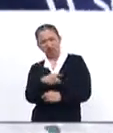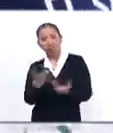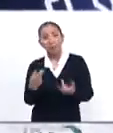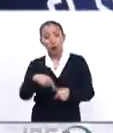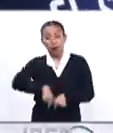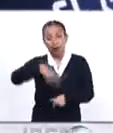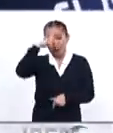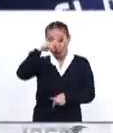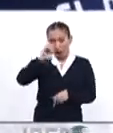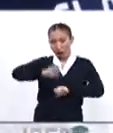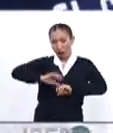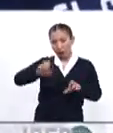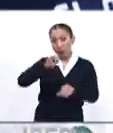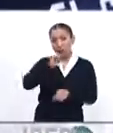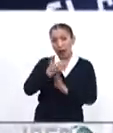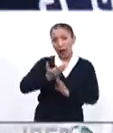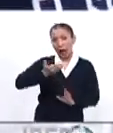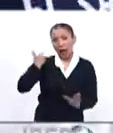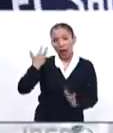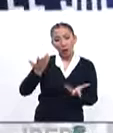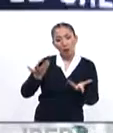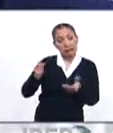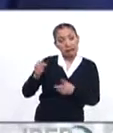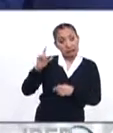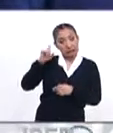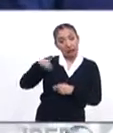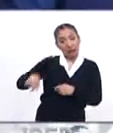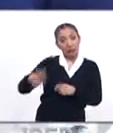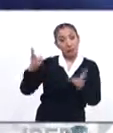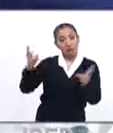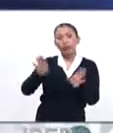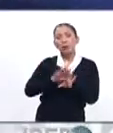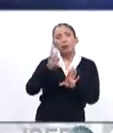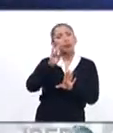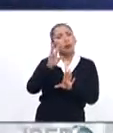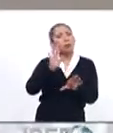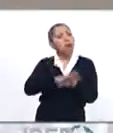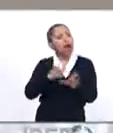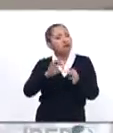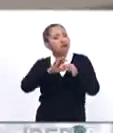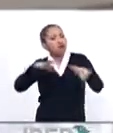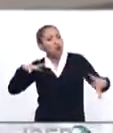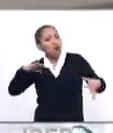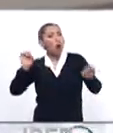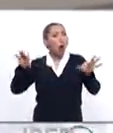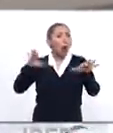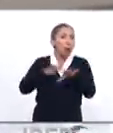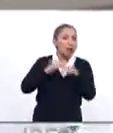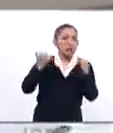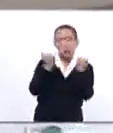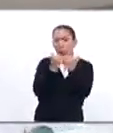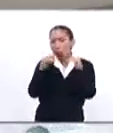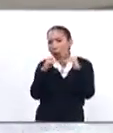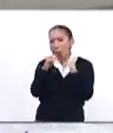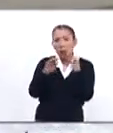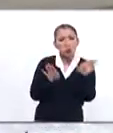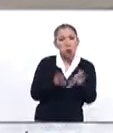pero en México en efecto también contrapesa este tipo de cuestiones. ¿Cómo lo ves? ¿Más dividido, más parejo?